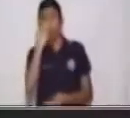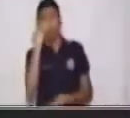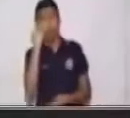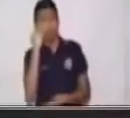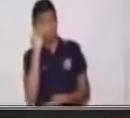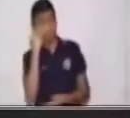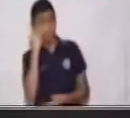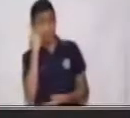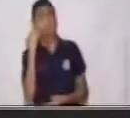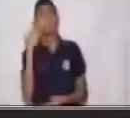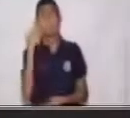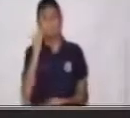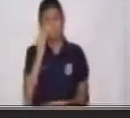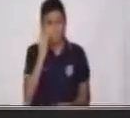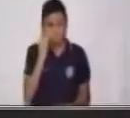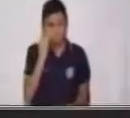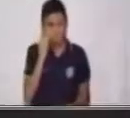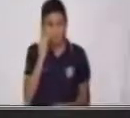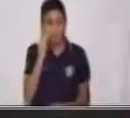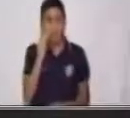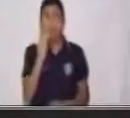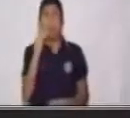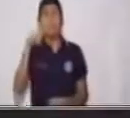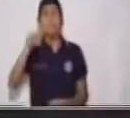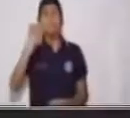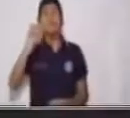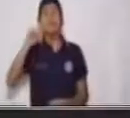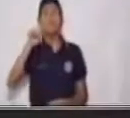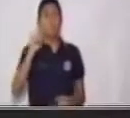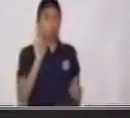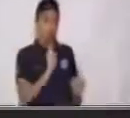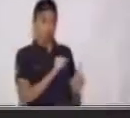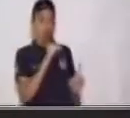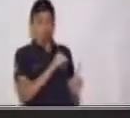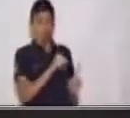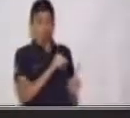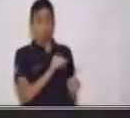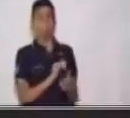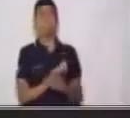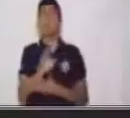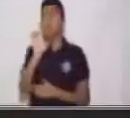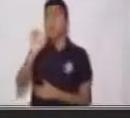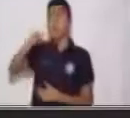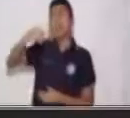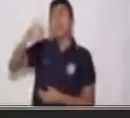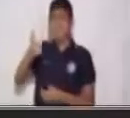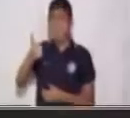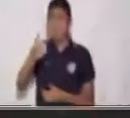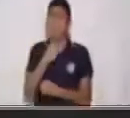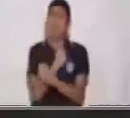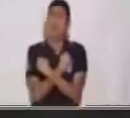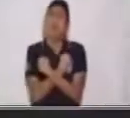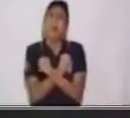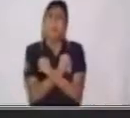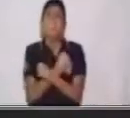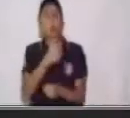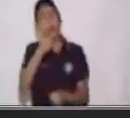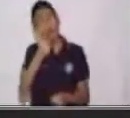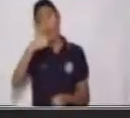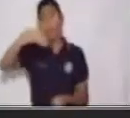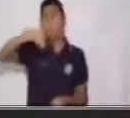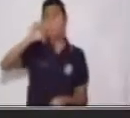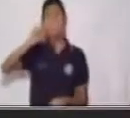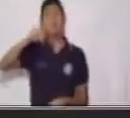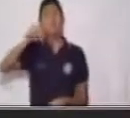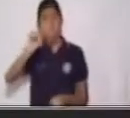mamá de Memo. Ema ama a Memo